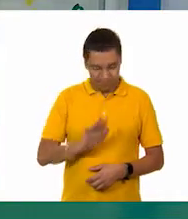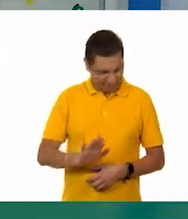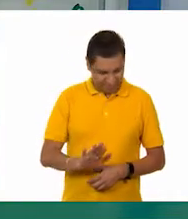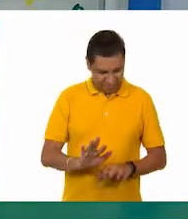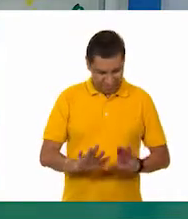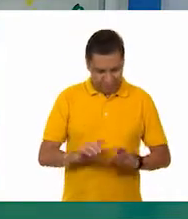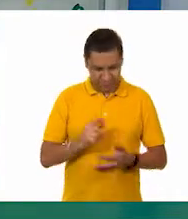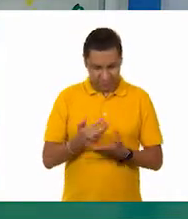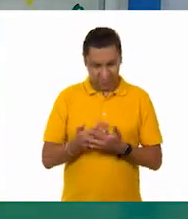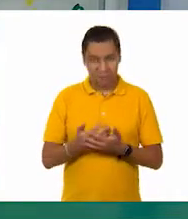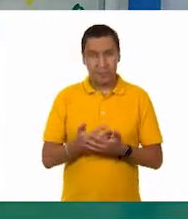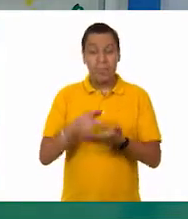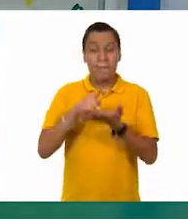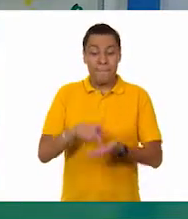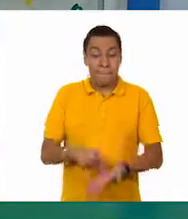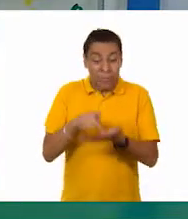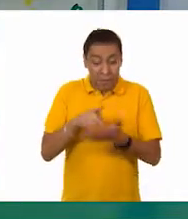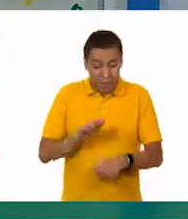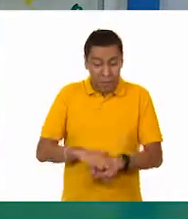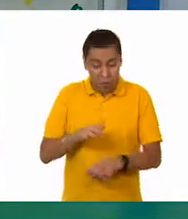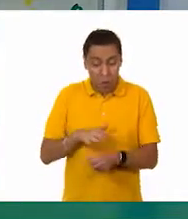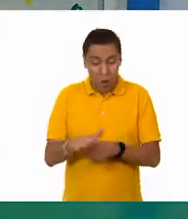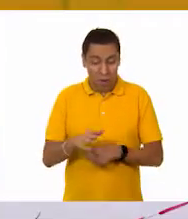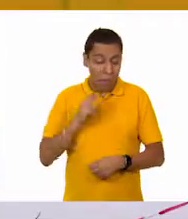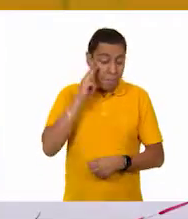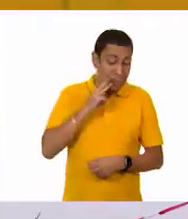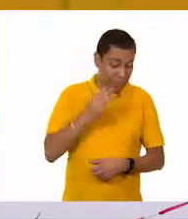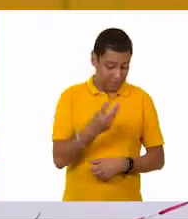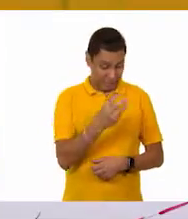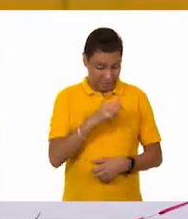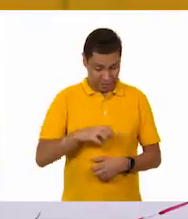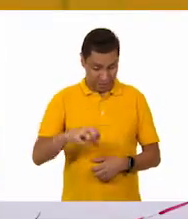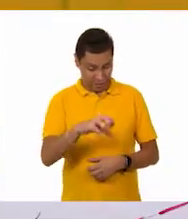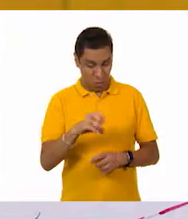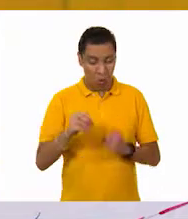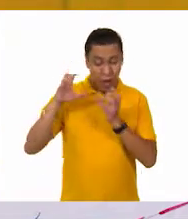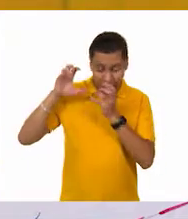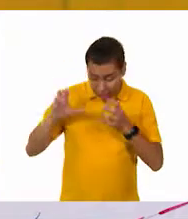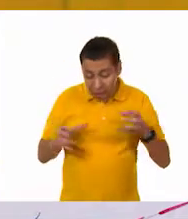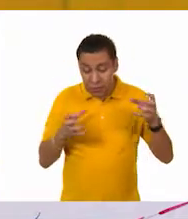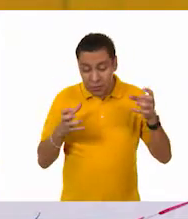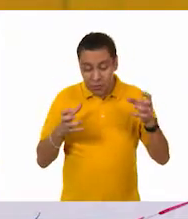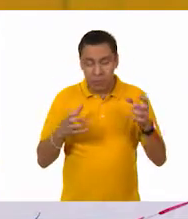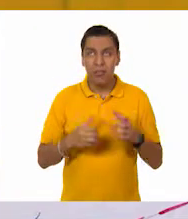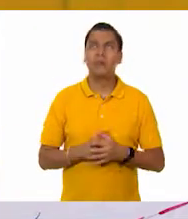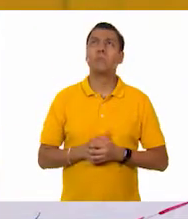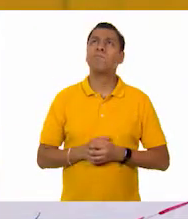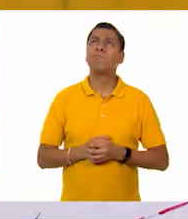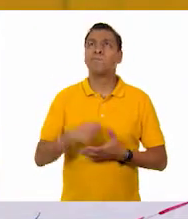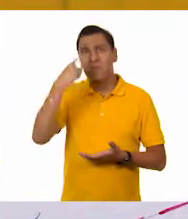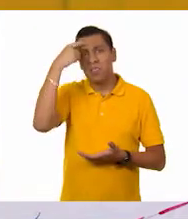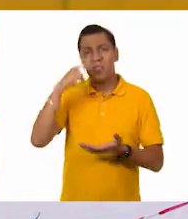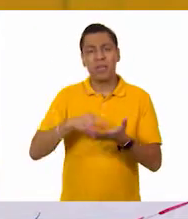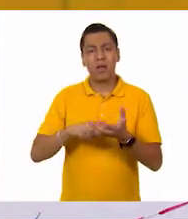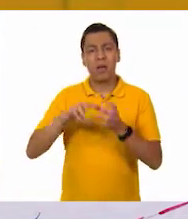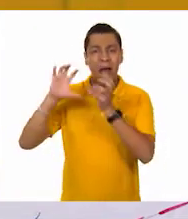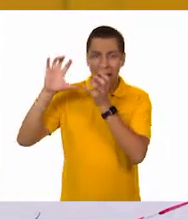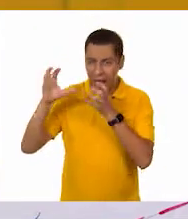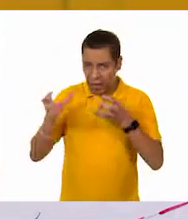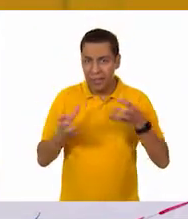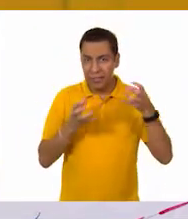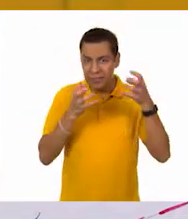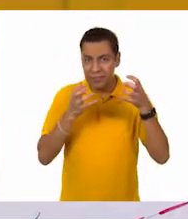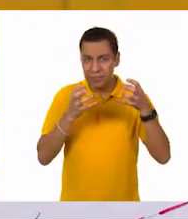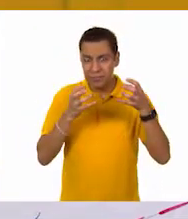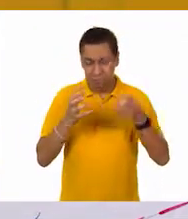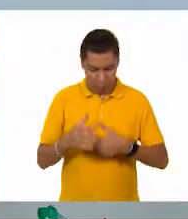él lo que pesa más. ¿Cuál crees que pesa más? ¿Tres manzanas o una sandía? No, yo creo que una sandía. ¿Sí? ¿Por